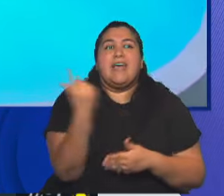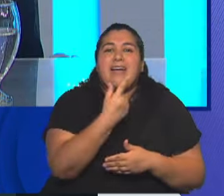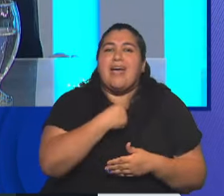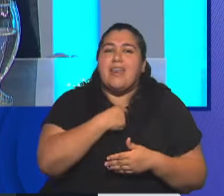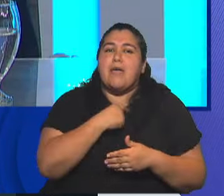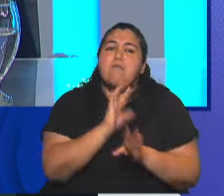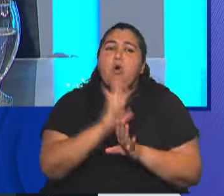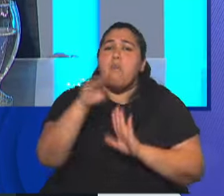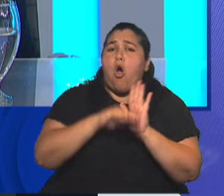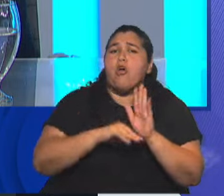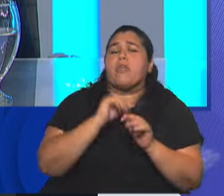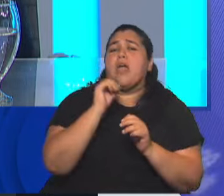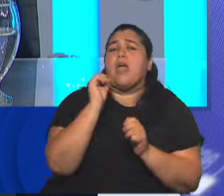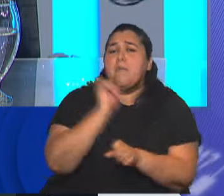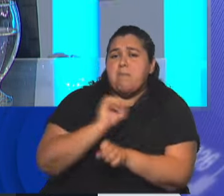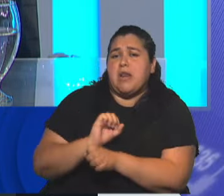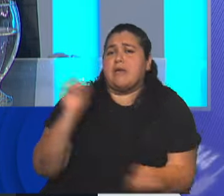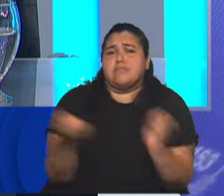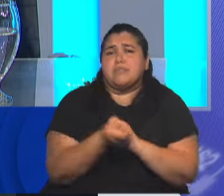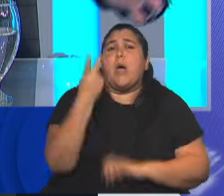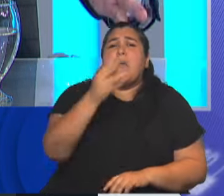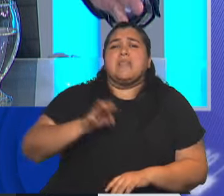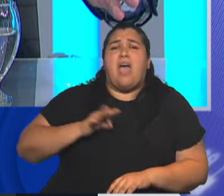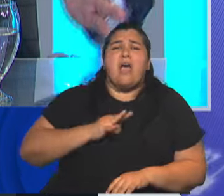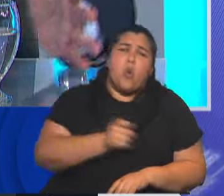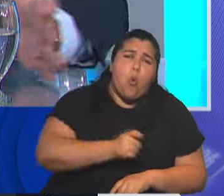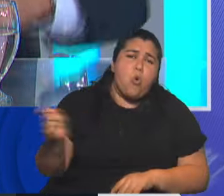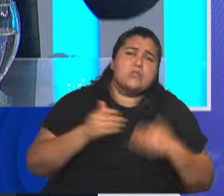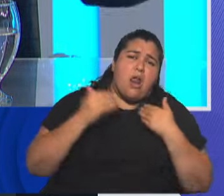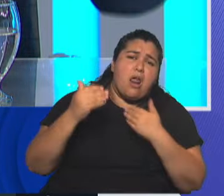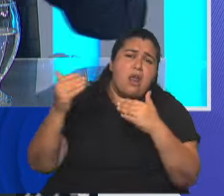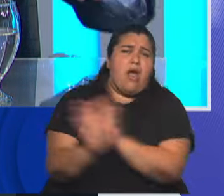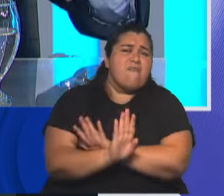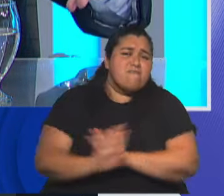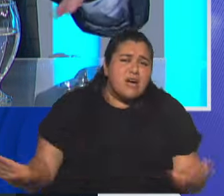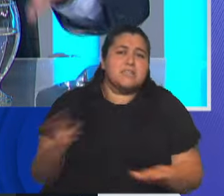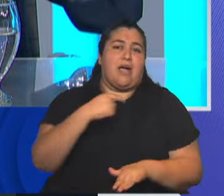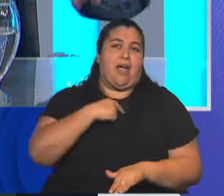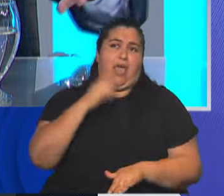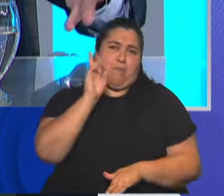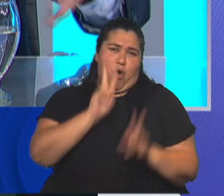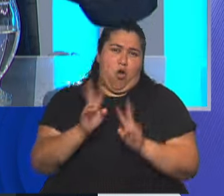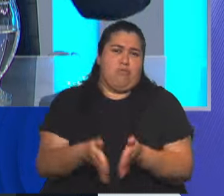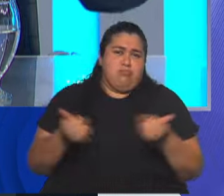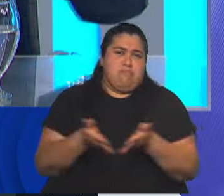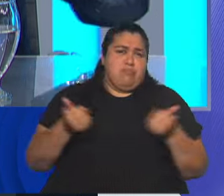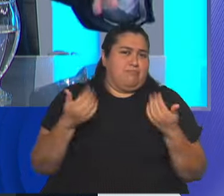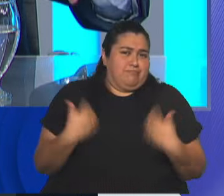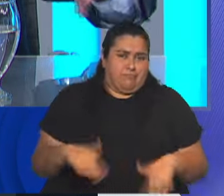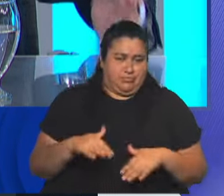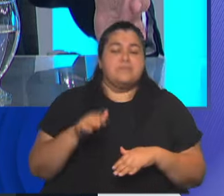orden penal, basta de juicios de 20 años, basta de tanta demora y efectividad, participación